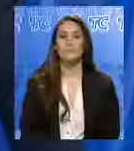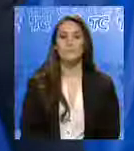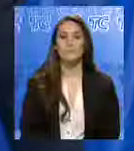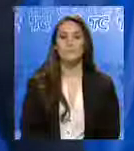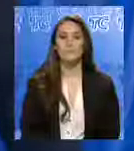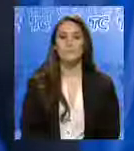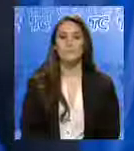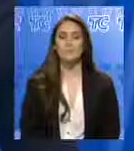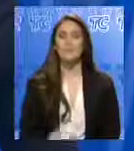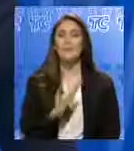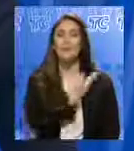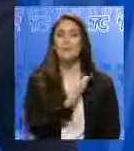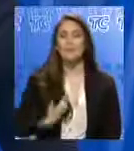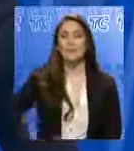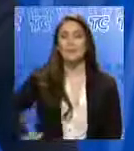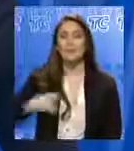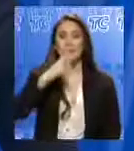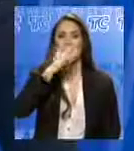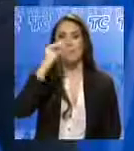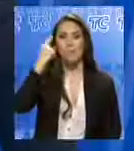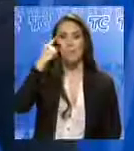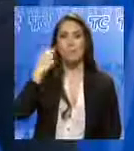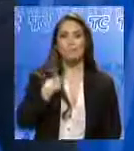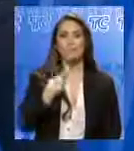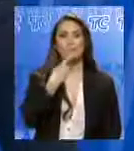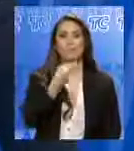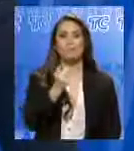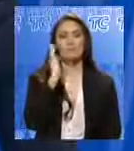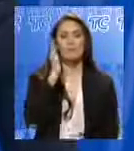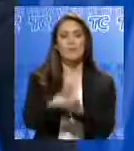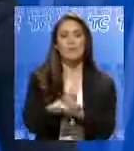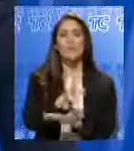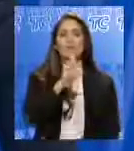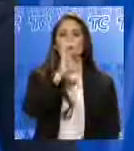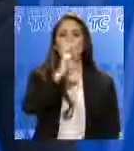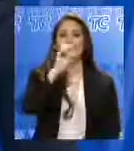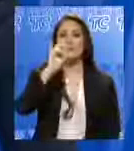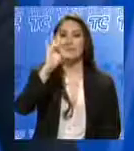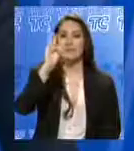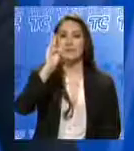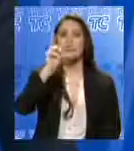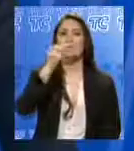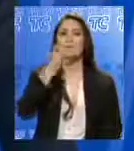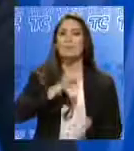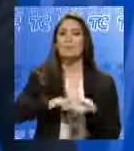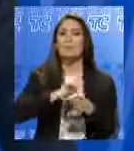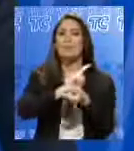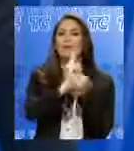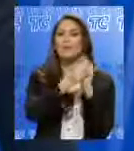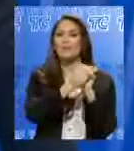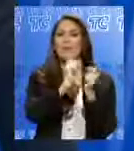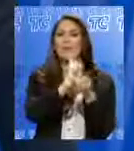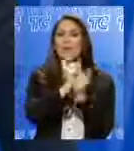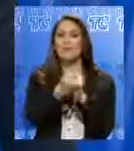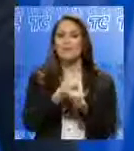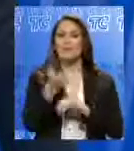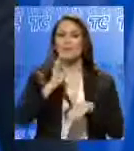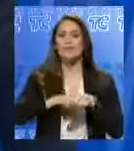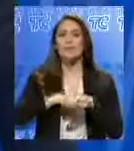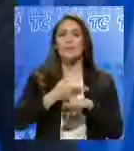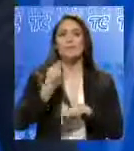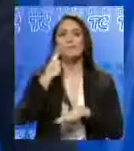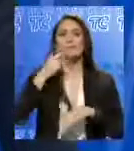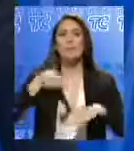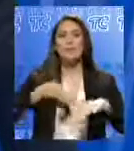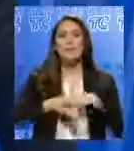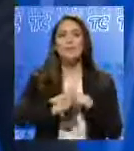El presidente Rafael Correa expidió el decreto ejecutivo 607 en el que reforma el reglamento al título de facilitación aduanera